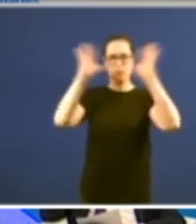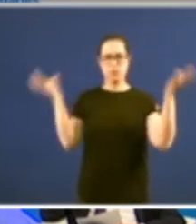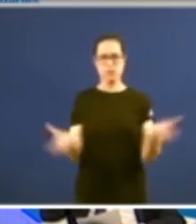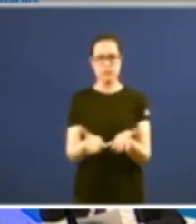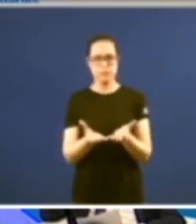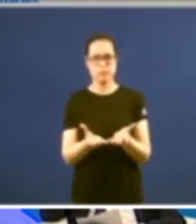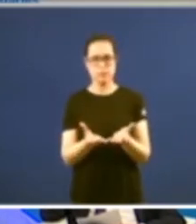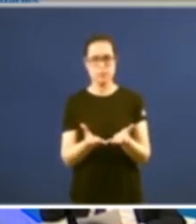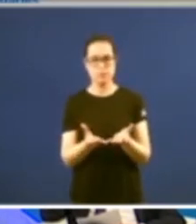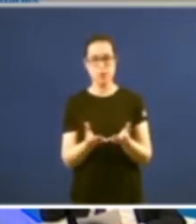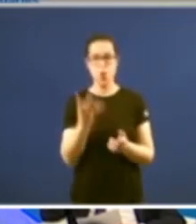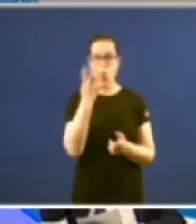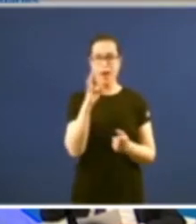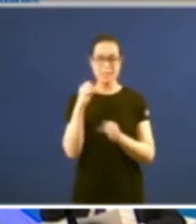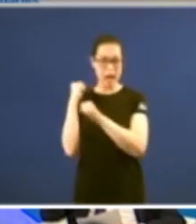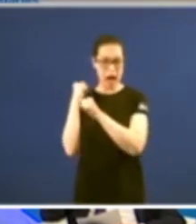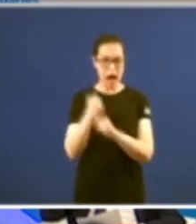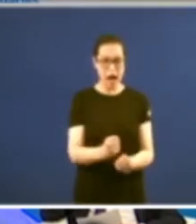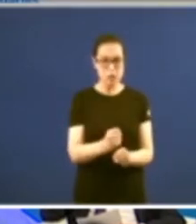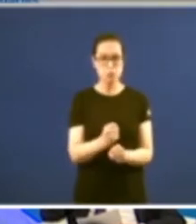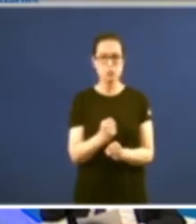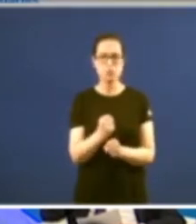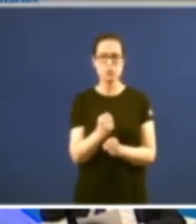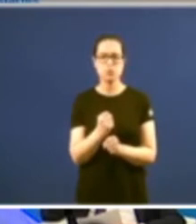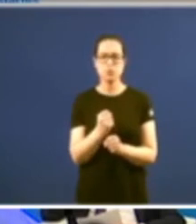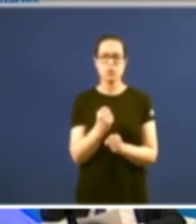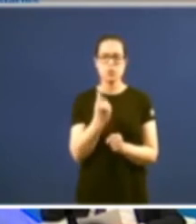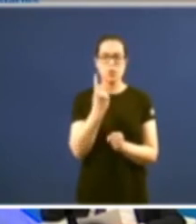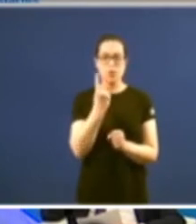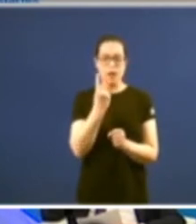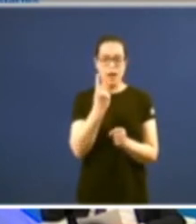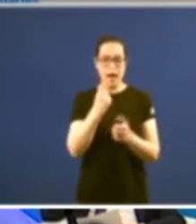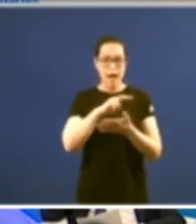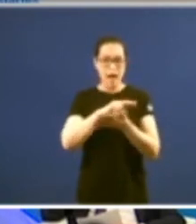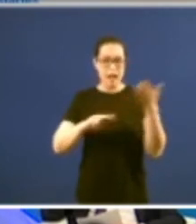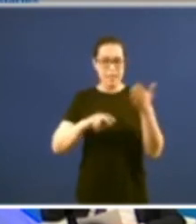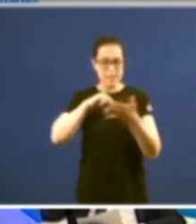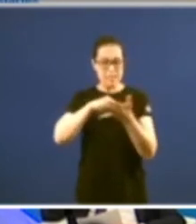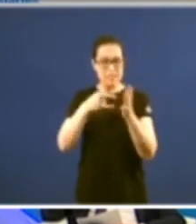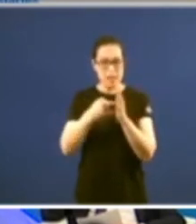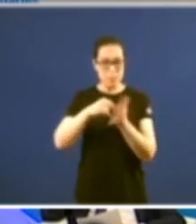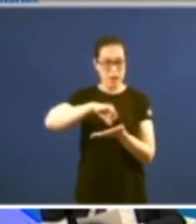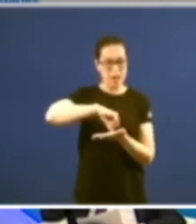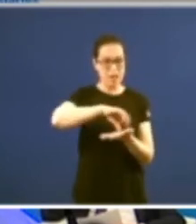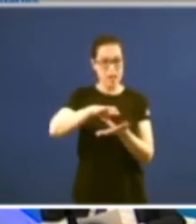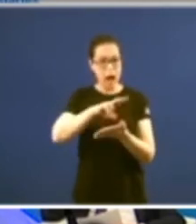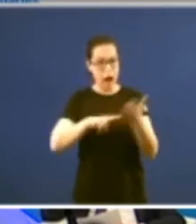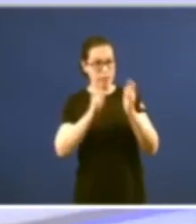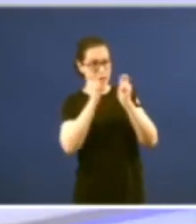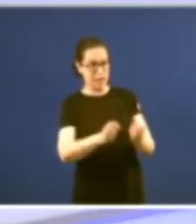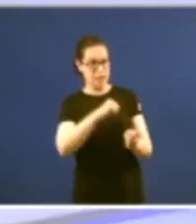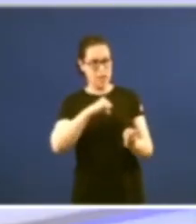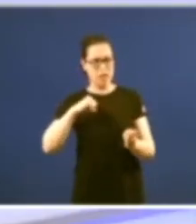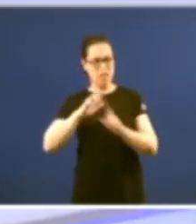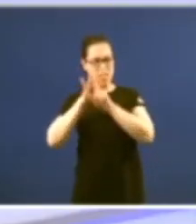en 40 anos pasamos de casi o máis absoluto dos desprezos cara ao sistema descentralizado a ser paladín seu